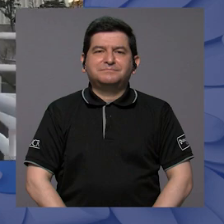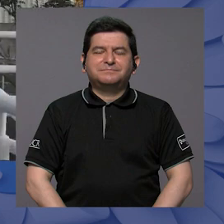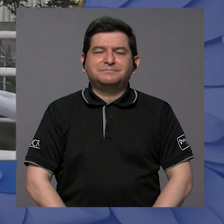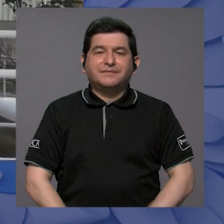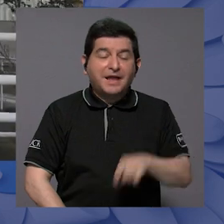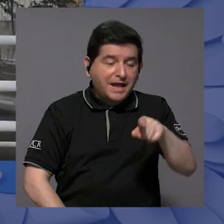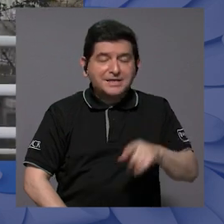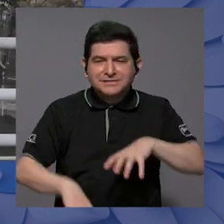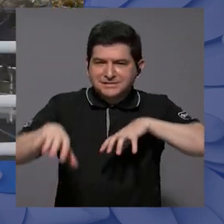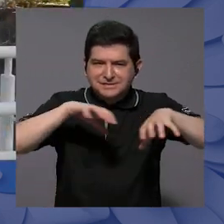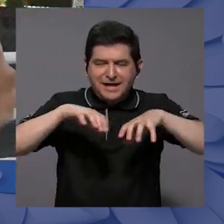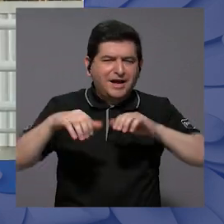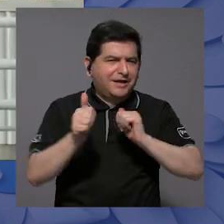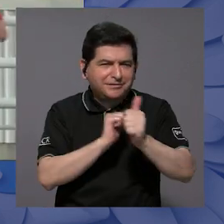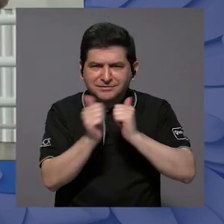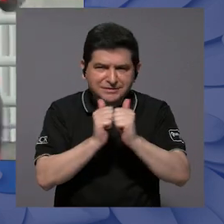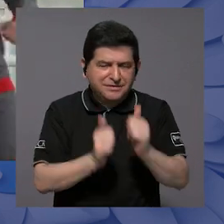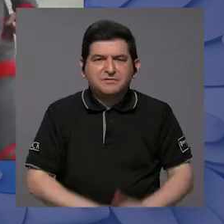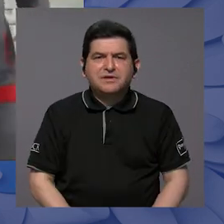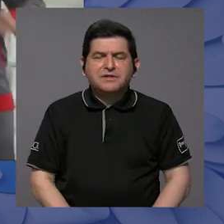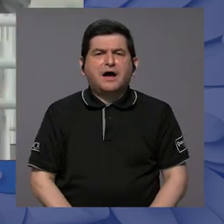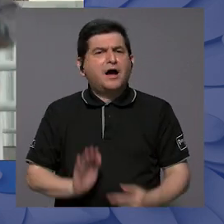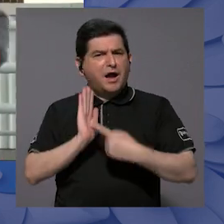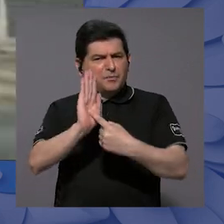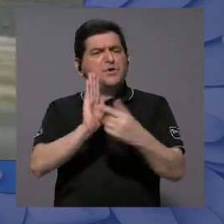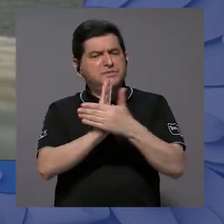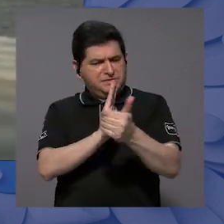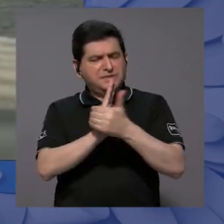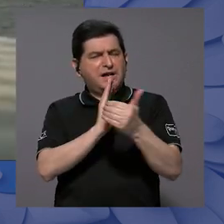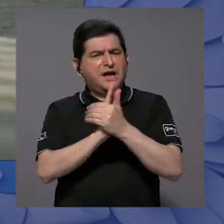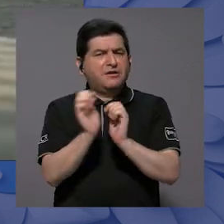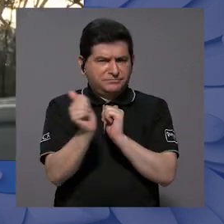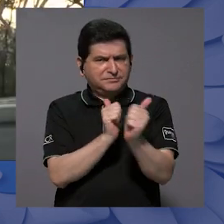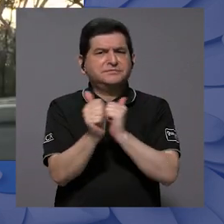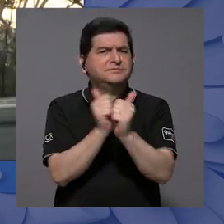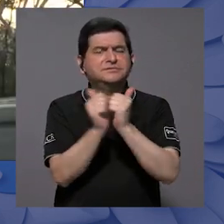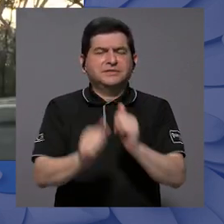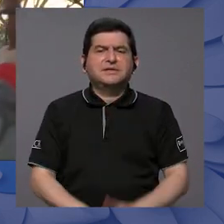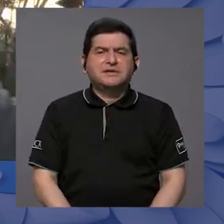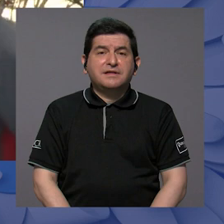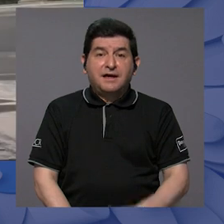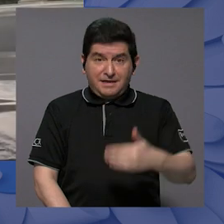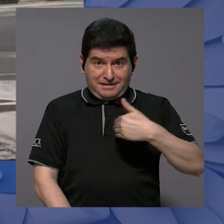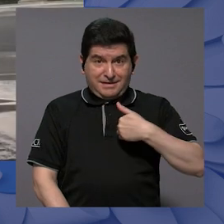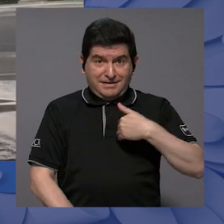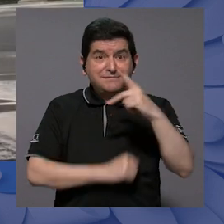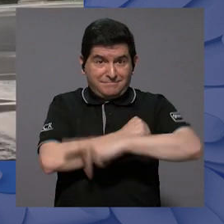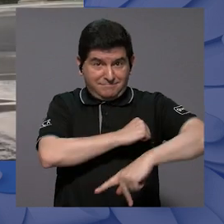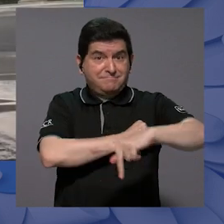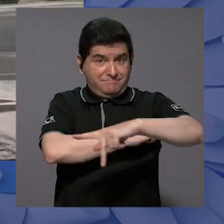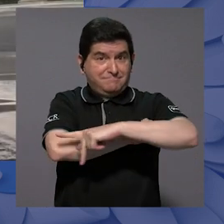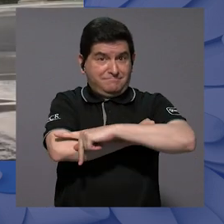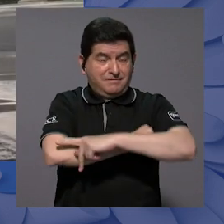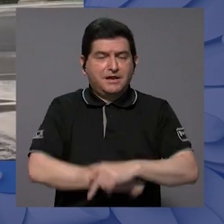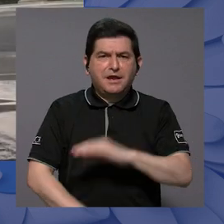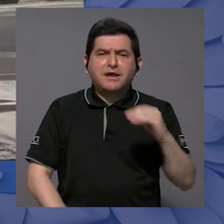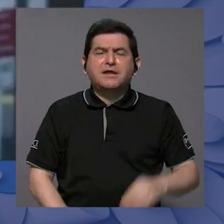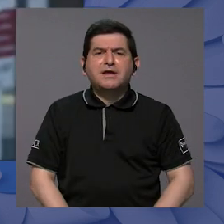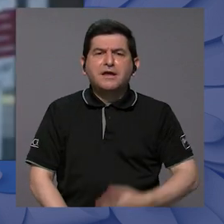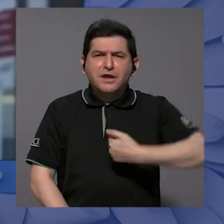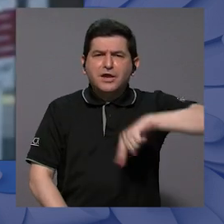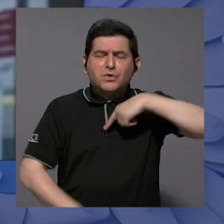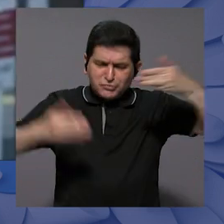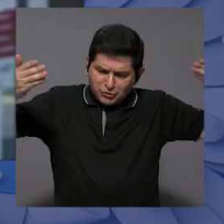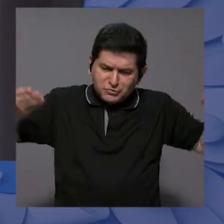Estas justas deportivas son entonces muestra del talento deportivo que posee nuestro país y que